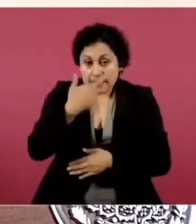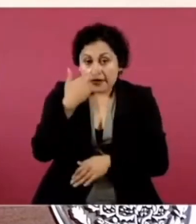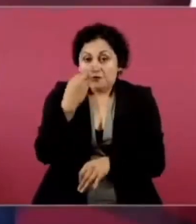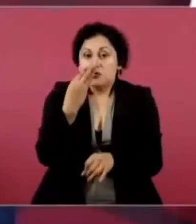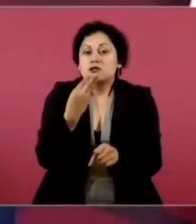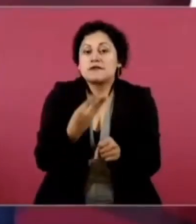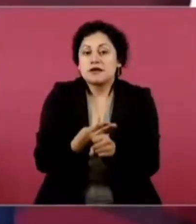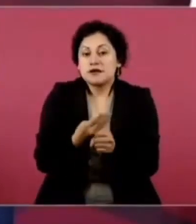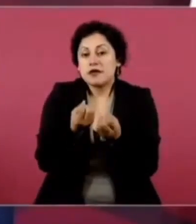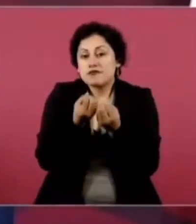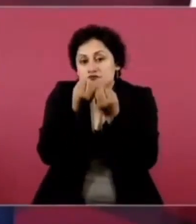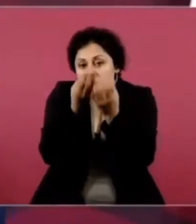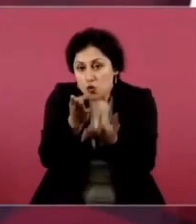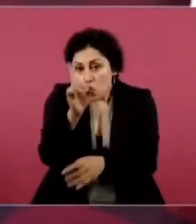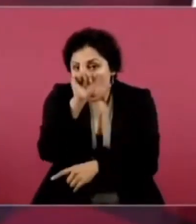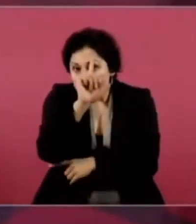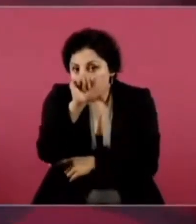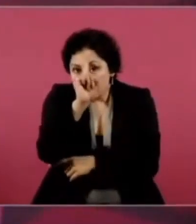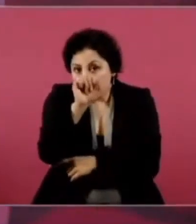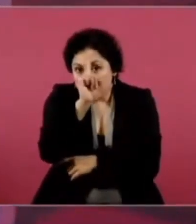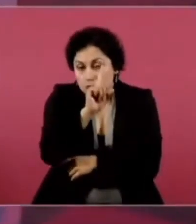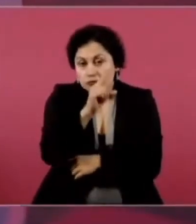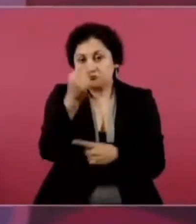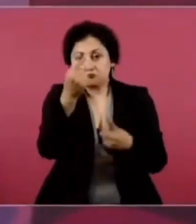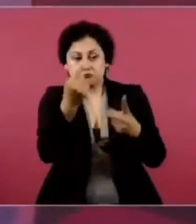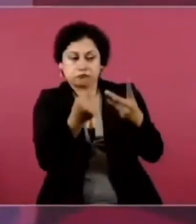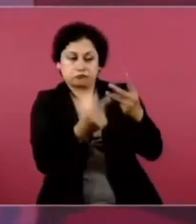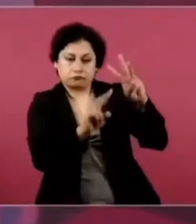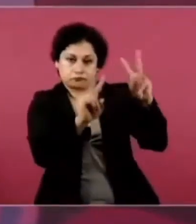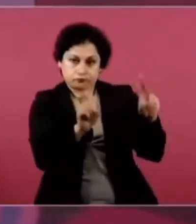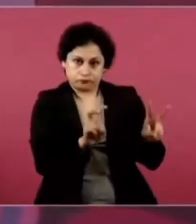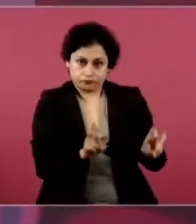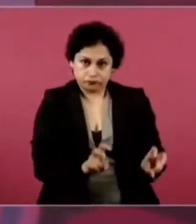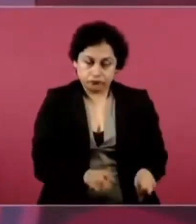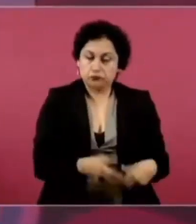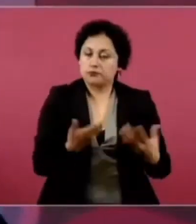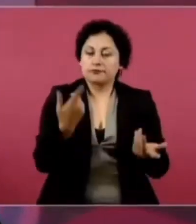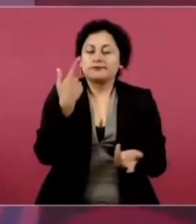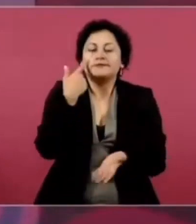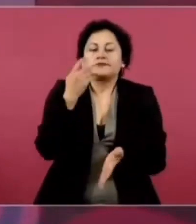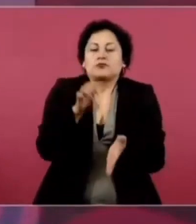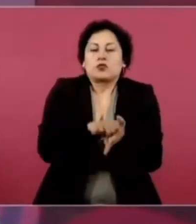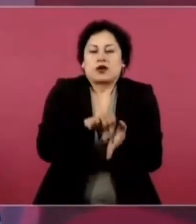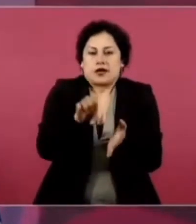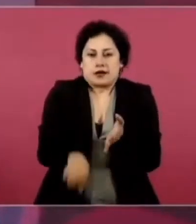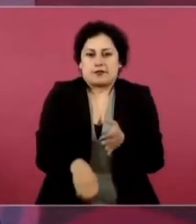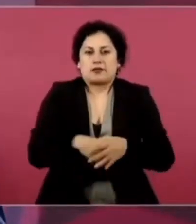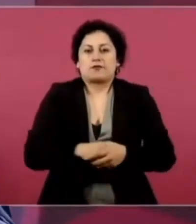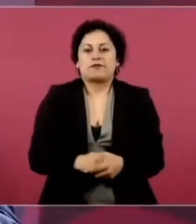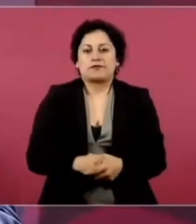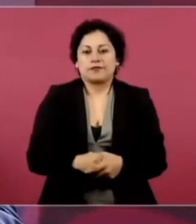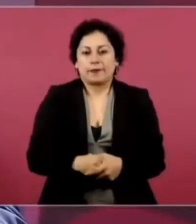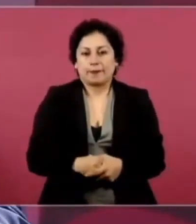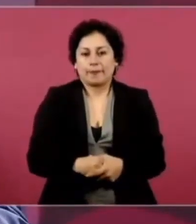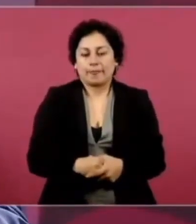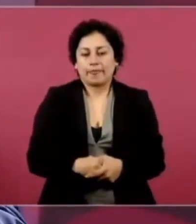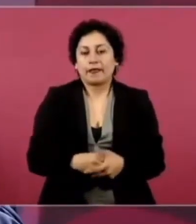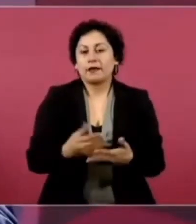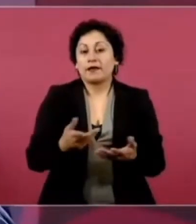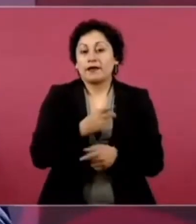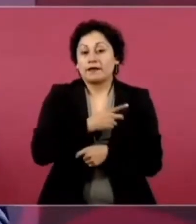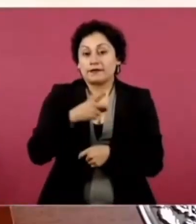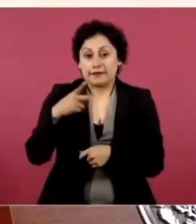otro tipo. Por ejemplo, que no se pierda el impulso